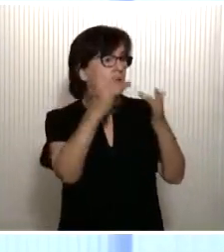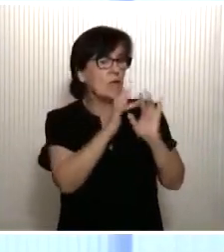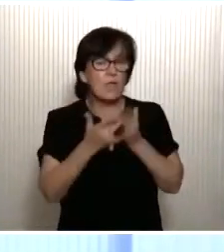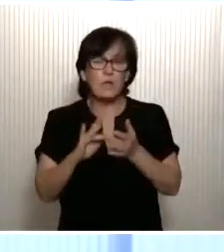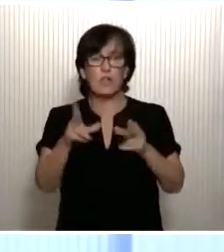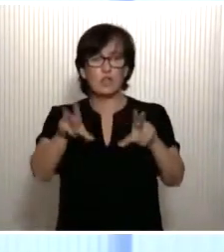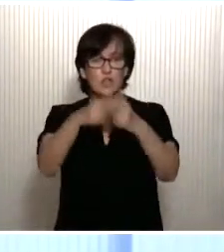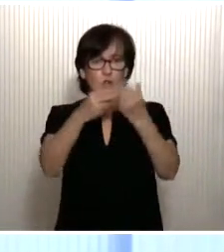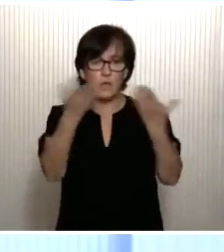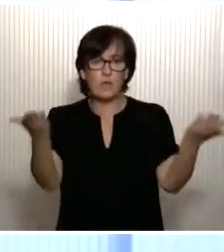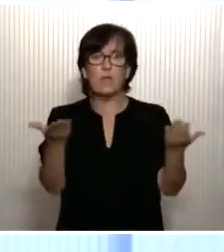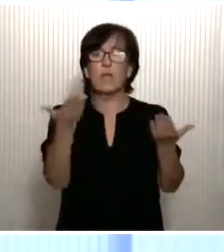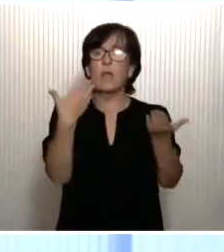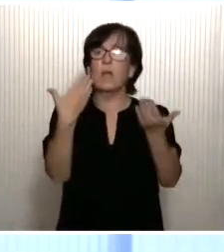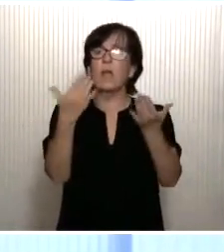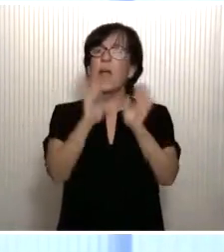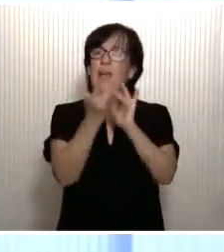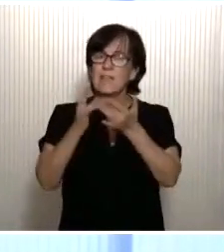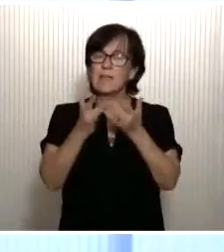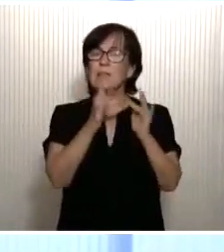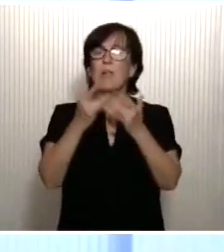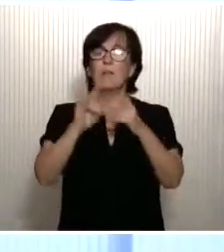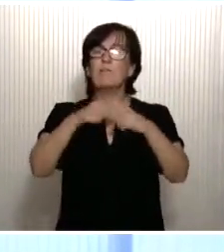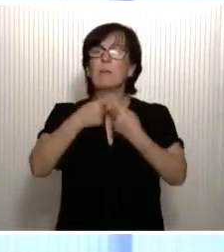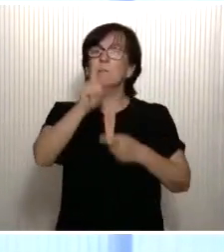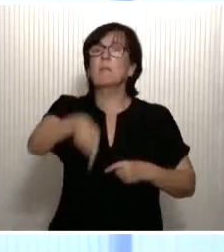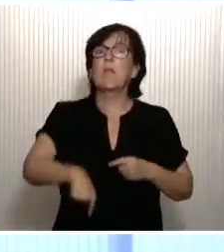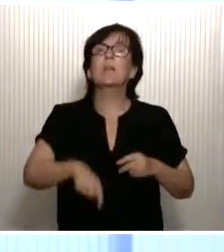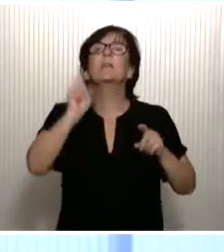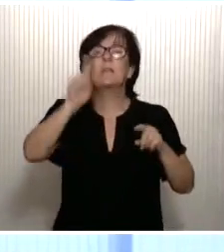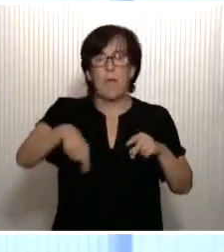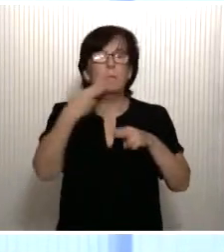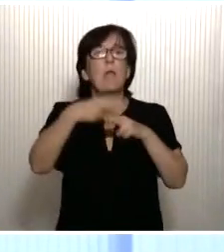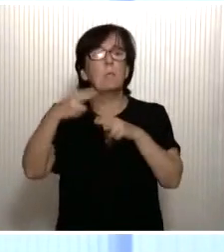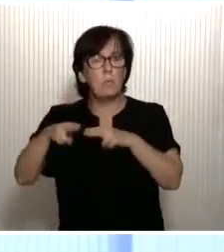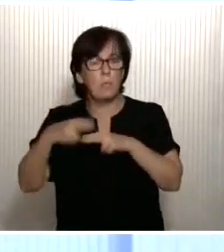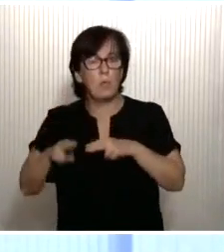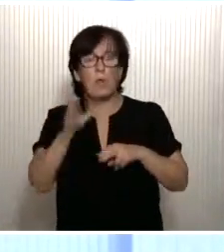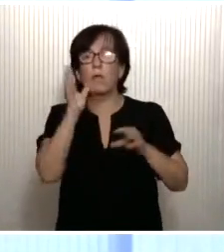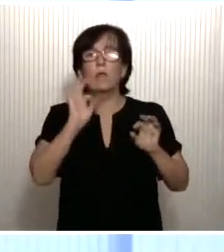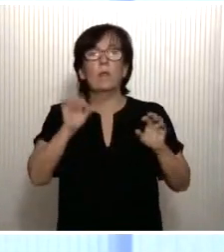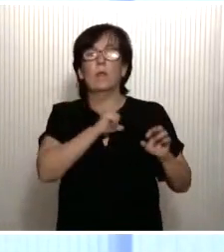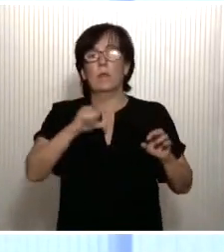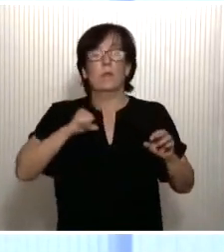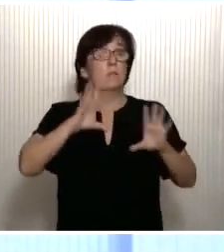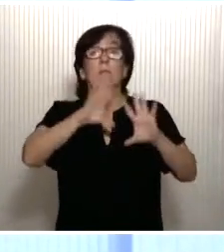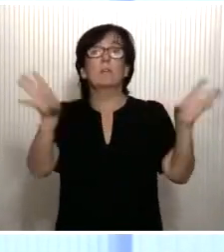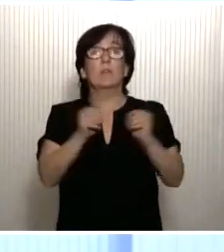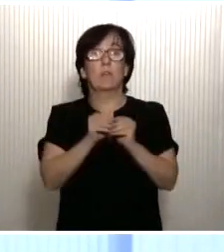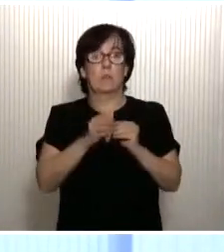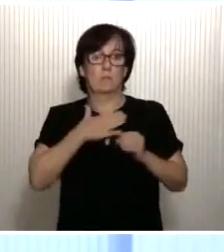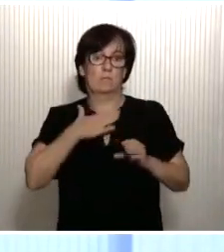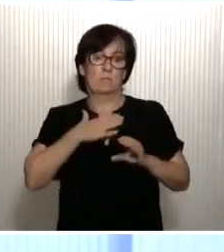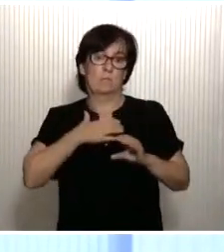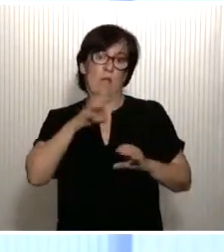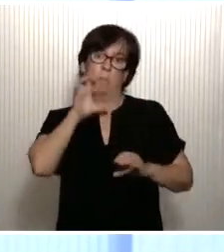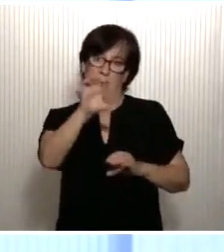a nuestras relaciones también familiares e incluso también a la política, a la economía, en definitiva, al conjunto de nuestro país.